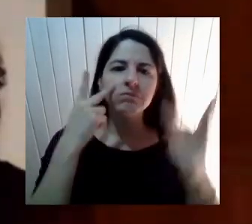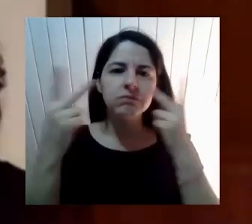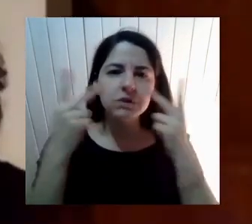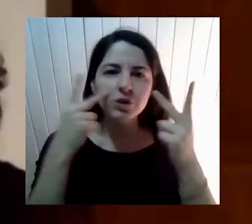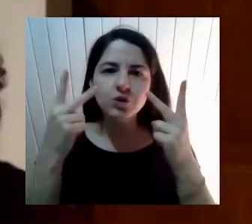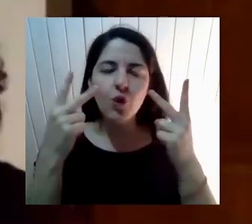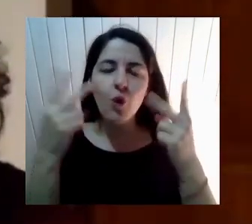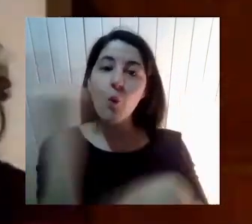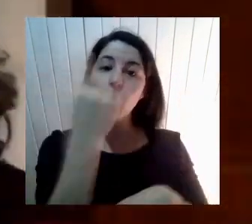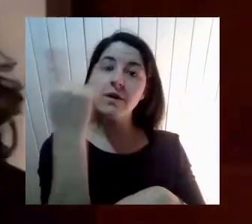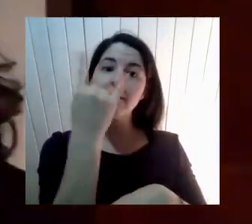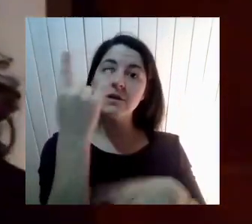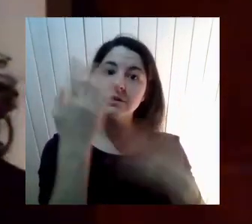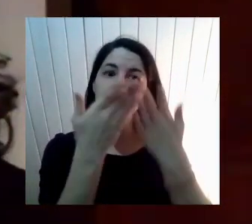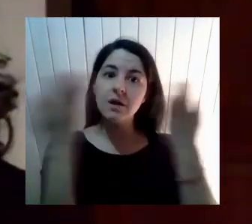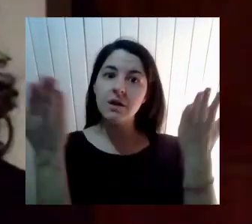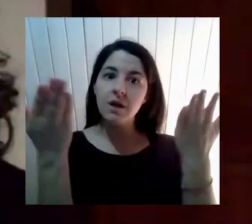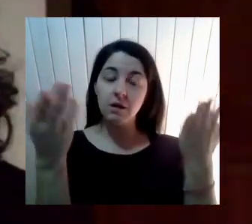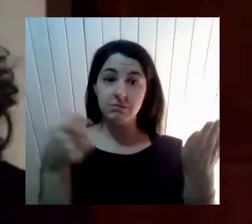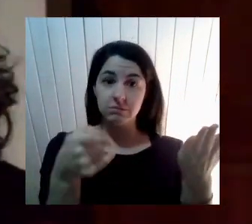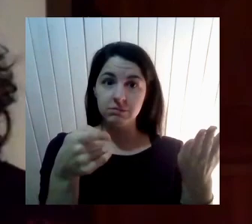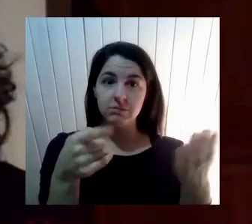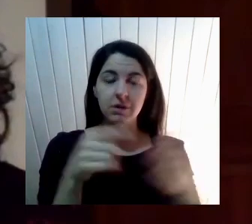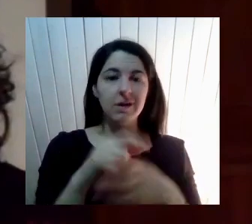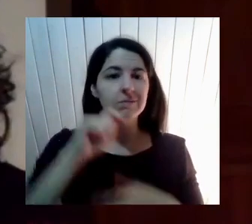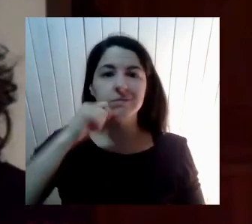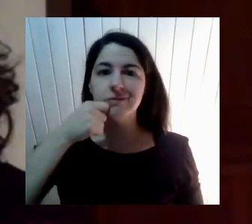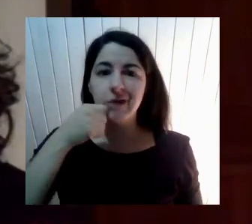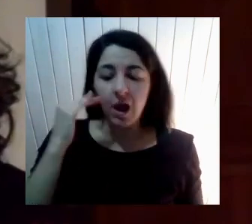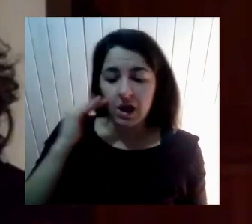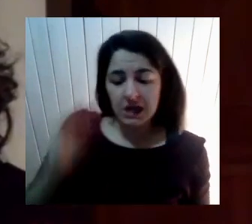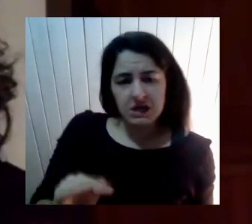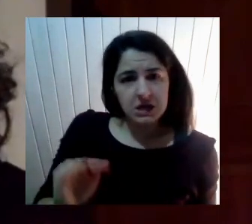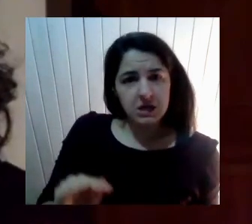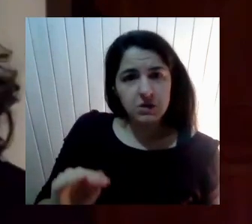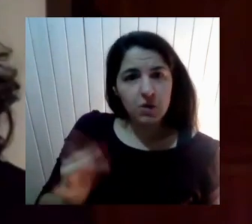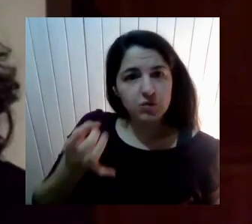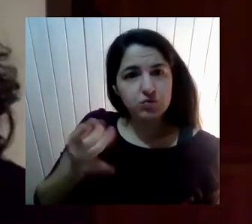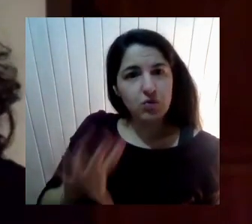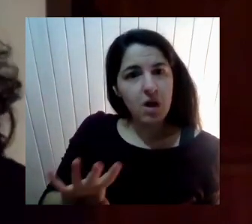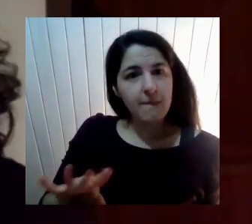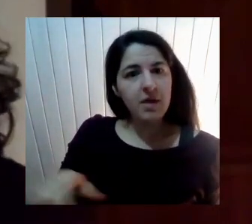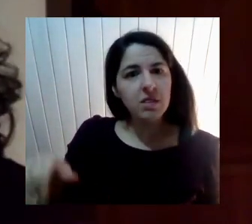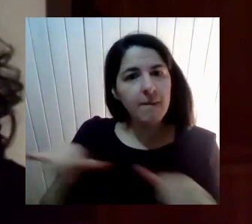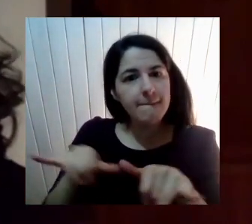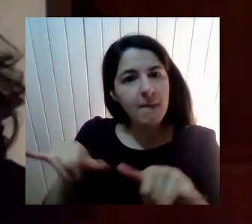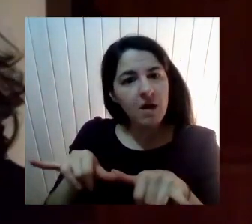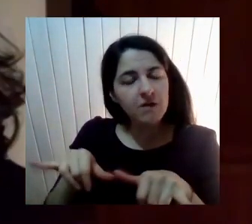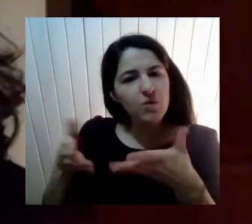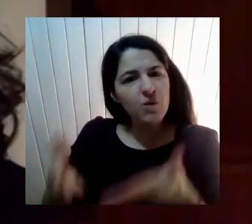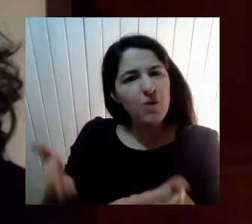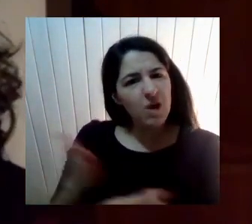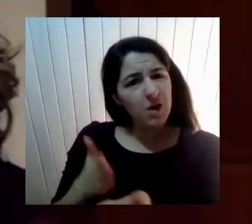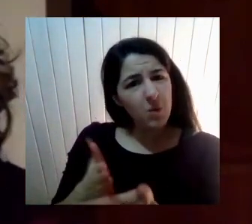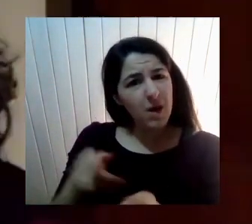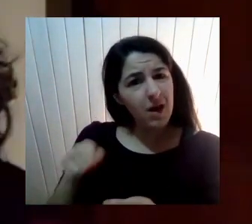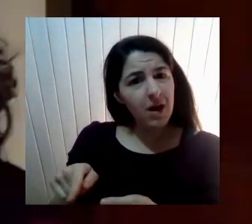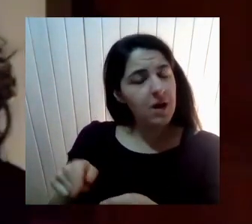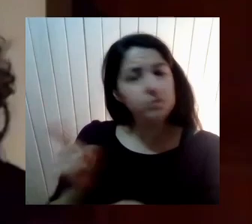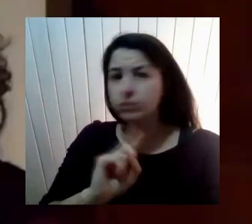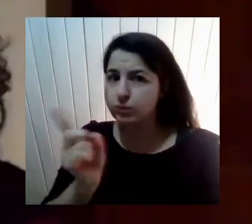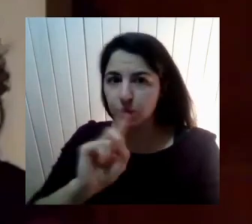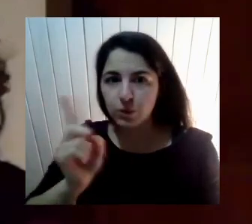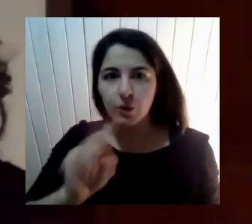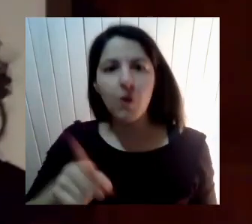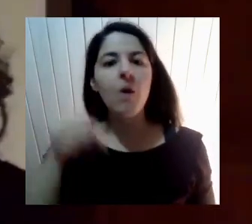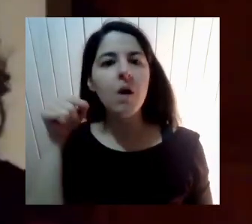Porque sea Primera infancia Significa que le corresponda Por ejemplo Las escuelas De educación De párvulo ¿Ya? Este es un tema Que va más allá Que